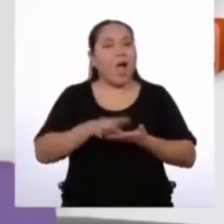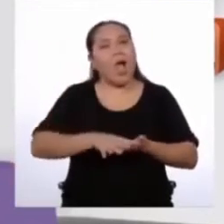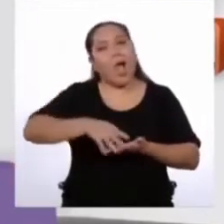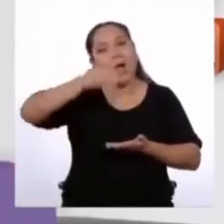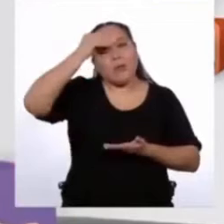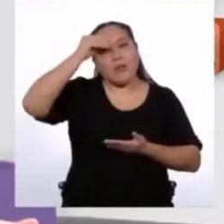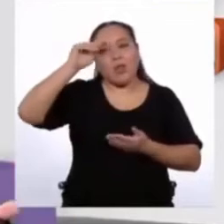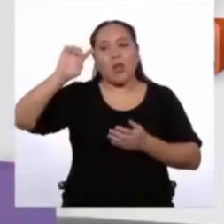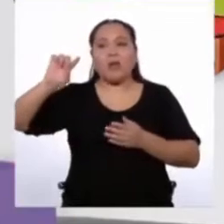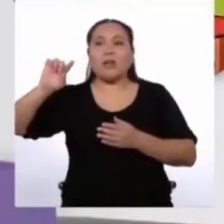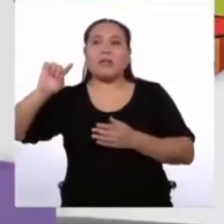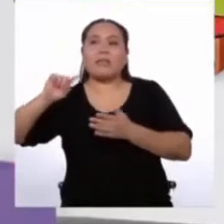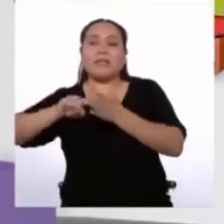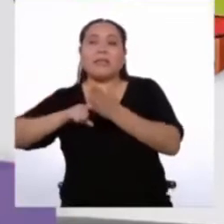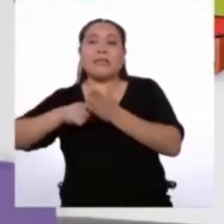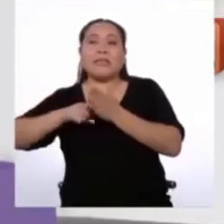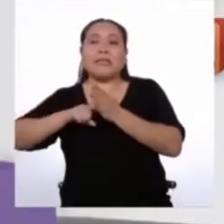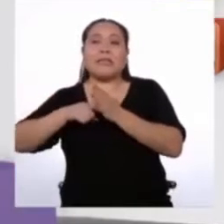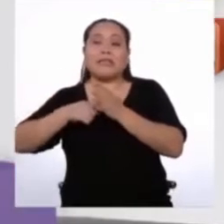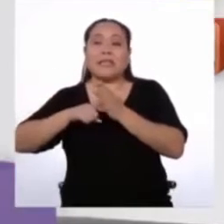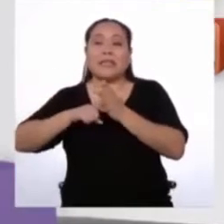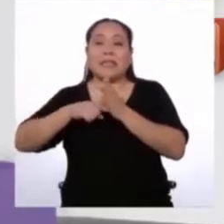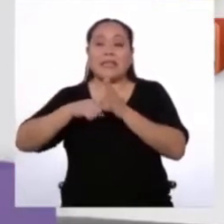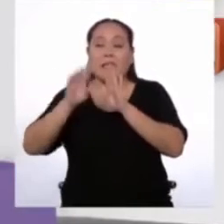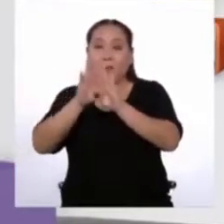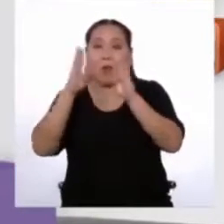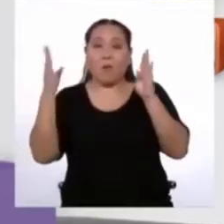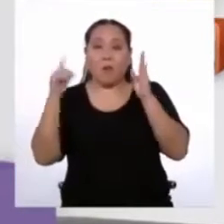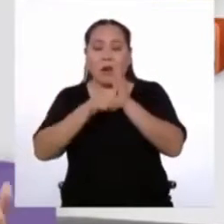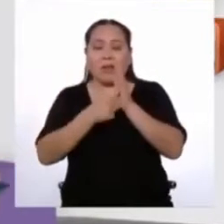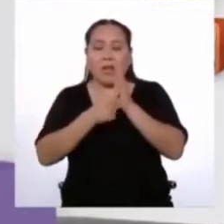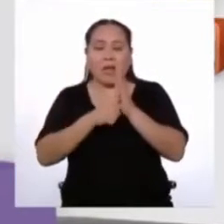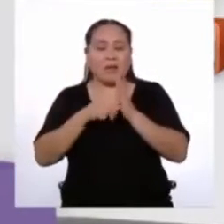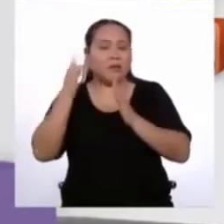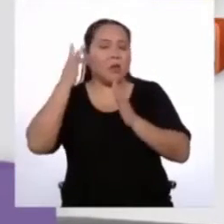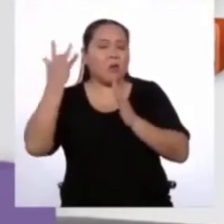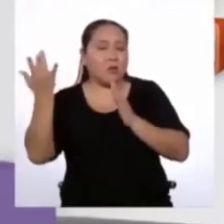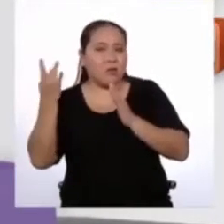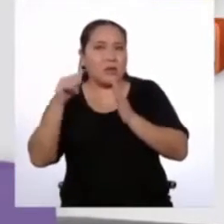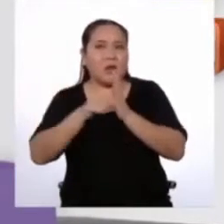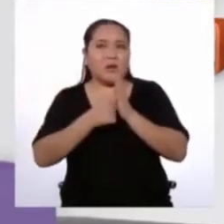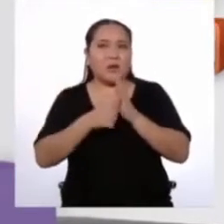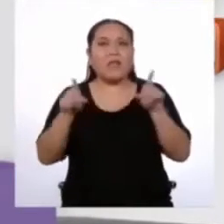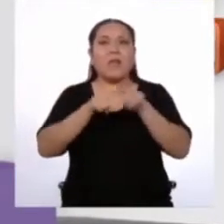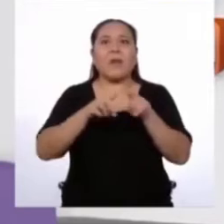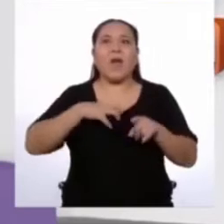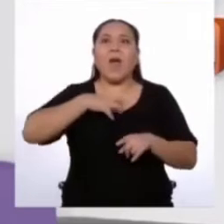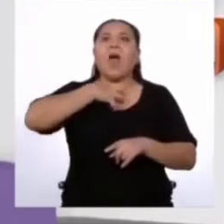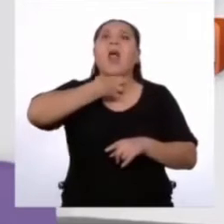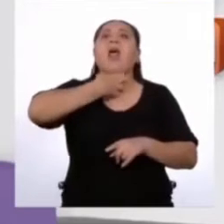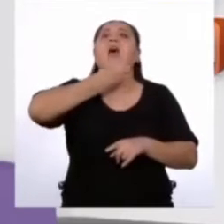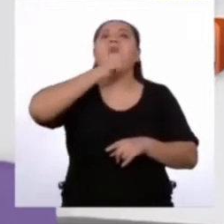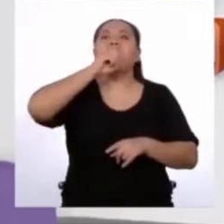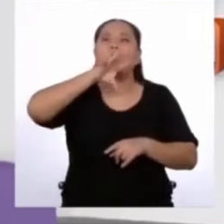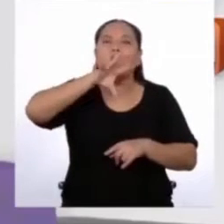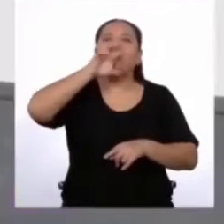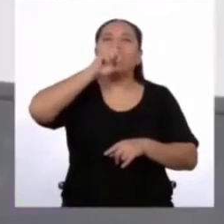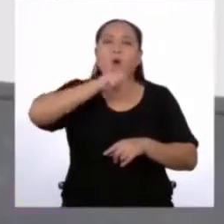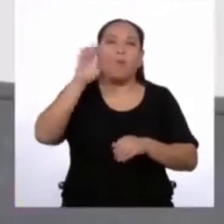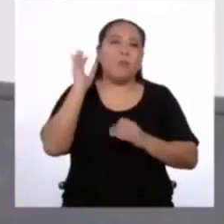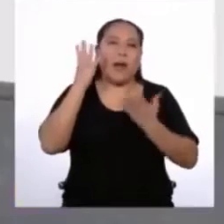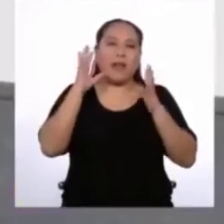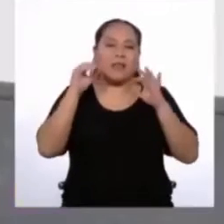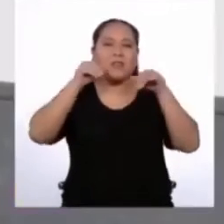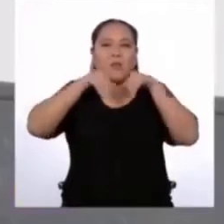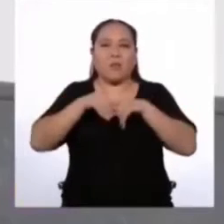el timbre y luego a ladrar. ¿Pueden creerlo? Ay, los animalitos, los animalitos. Pero los amamos y los cuidamos.